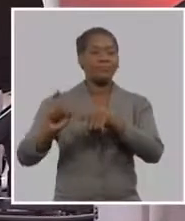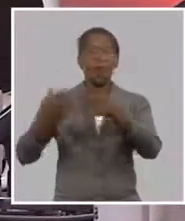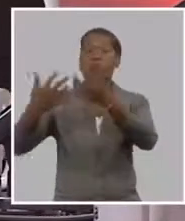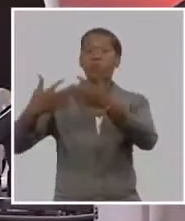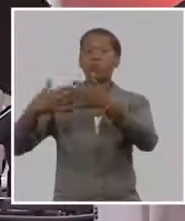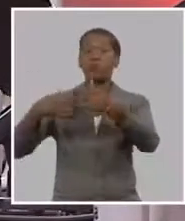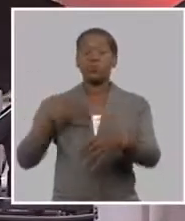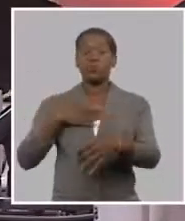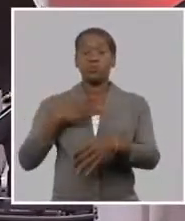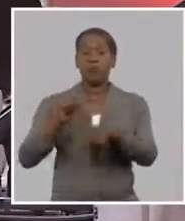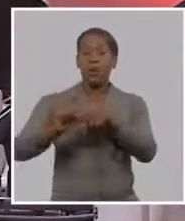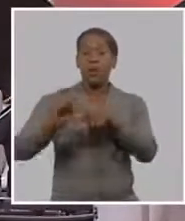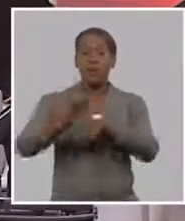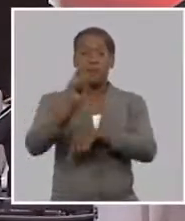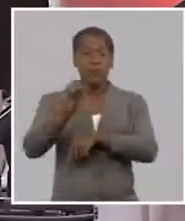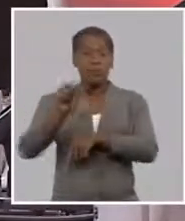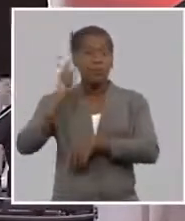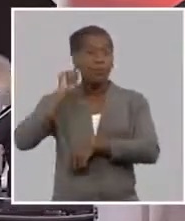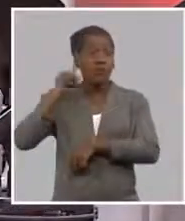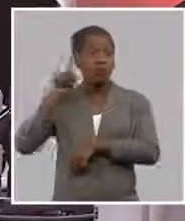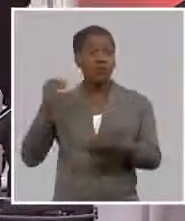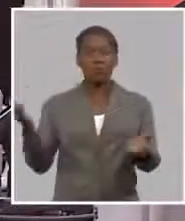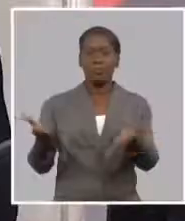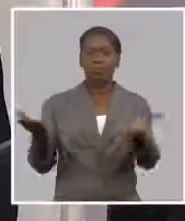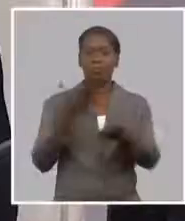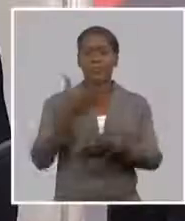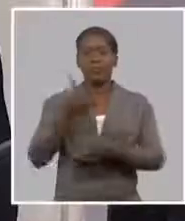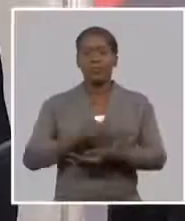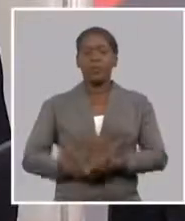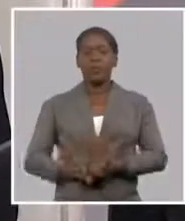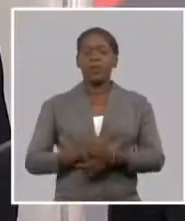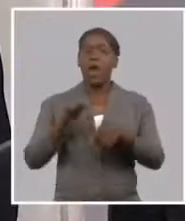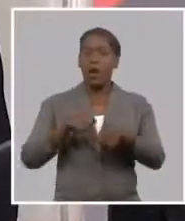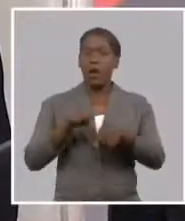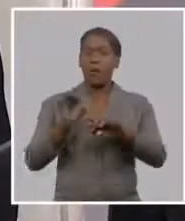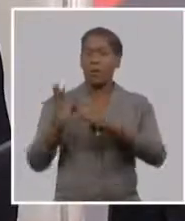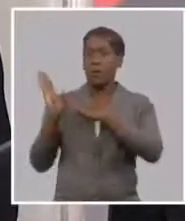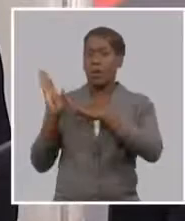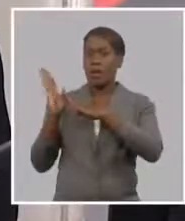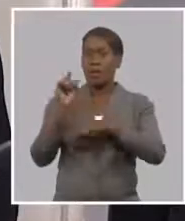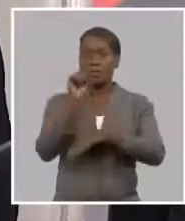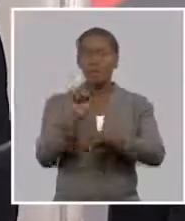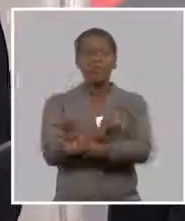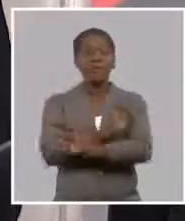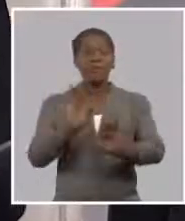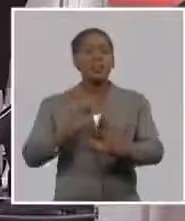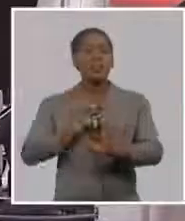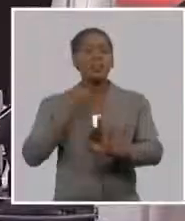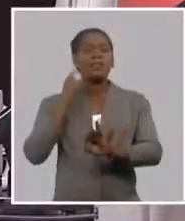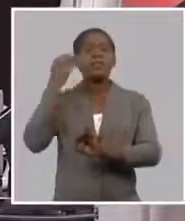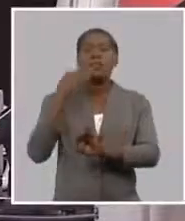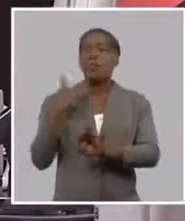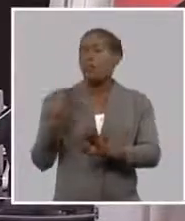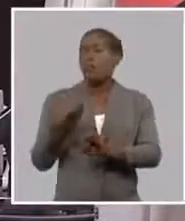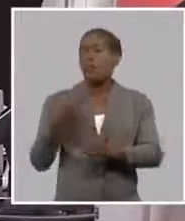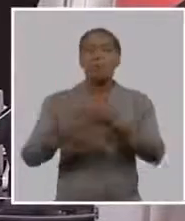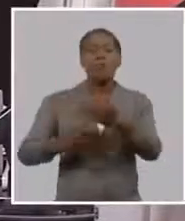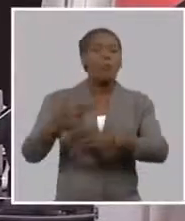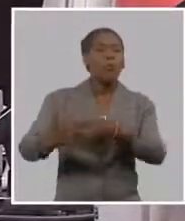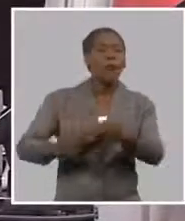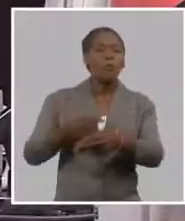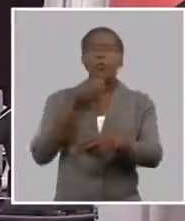cosas nuevas y me gustaría que la vicepresidenta de BANDEC nos hablara un poco de cómo se está implementando, qué está pasando, cómo